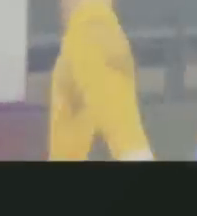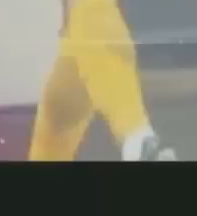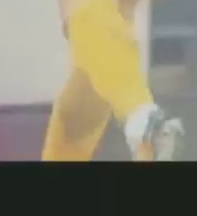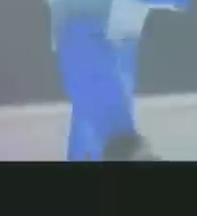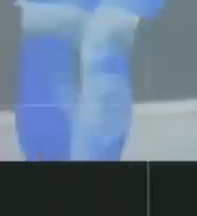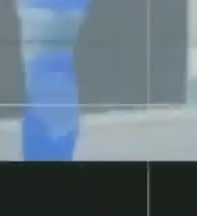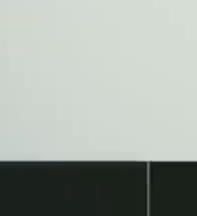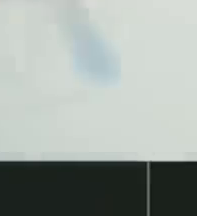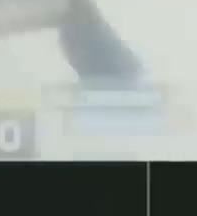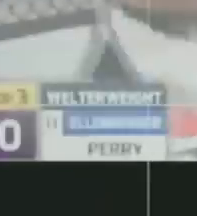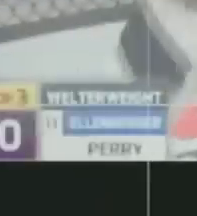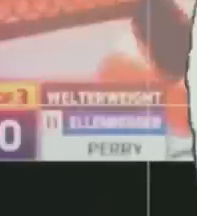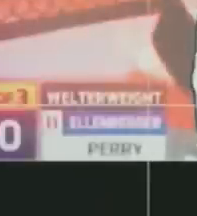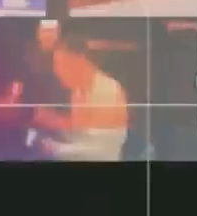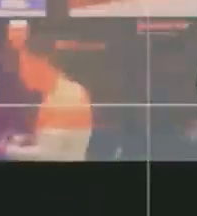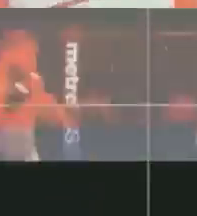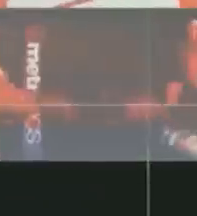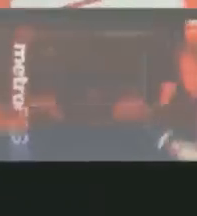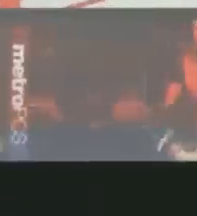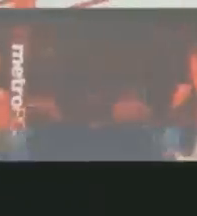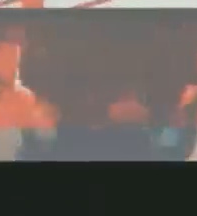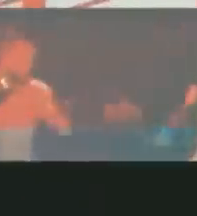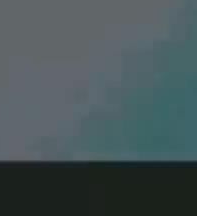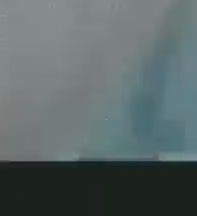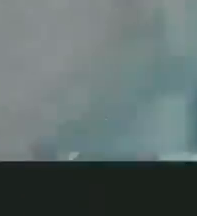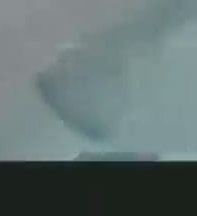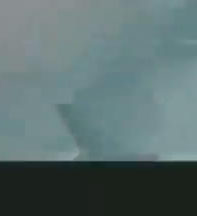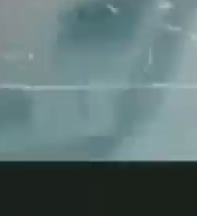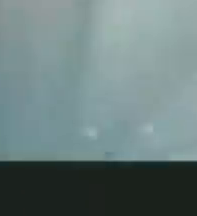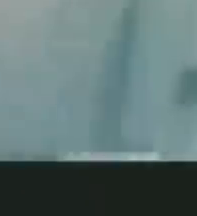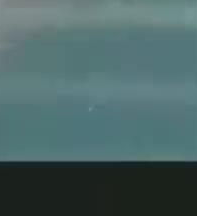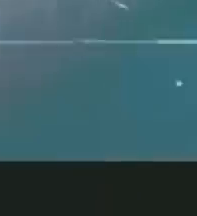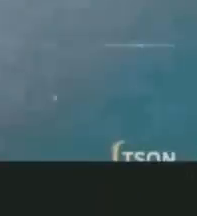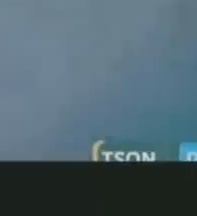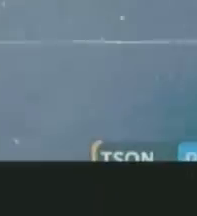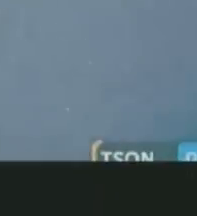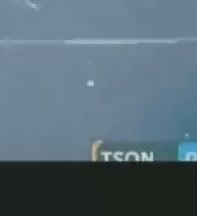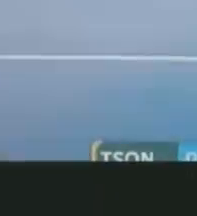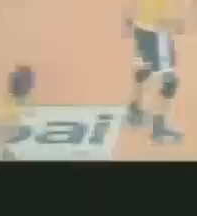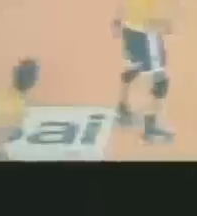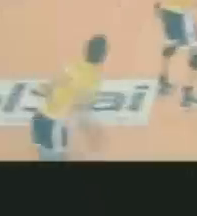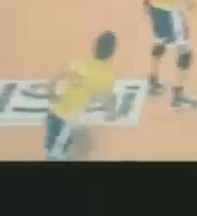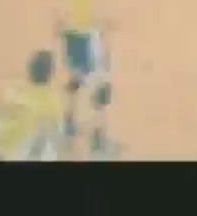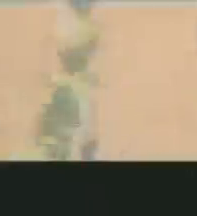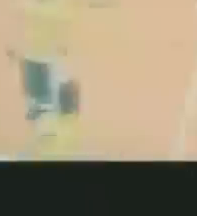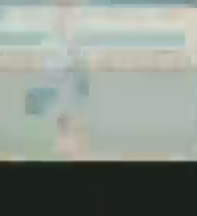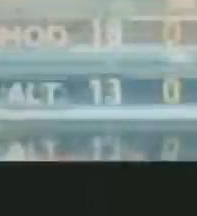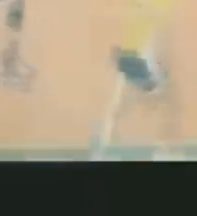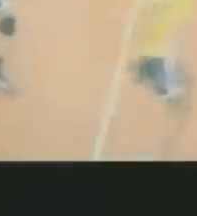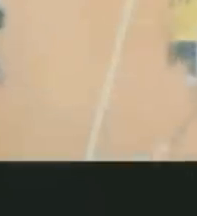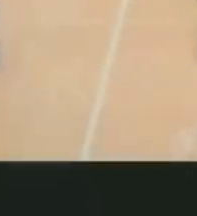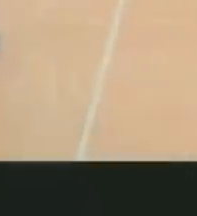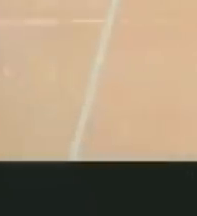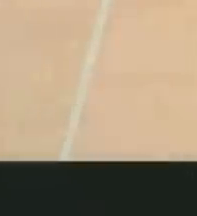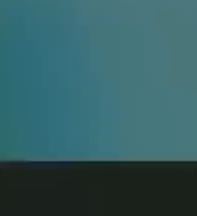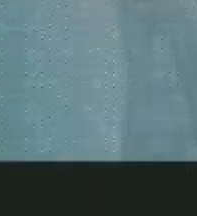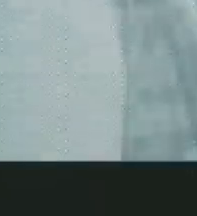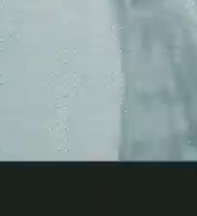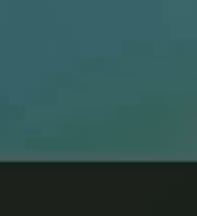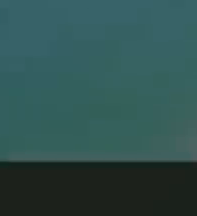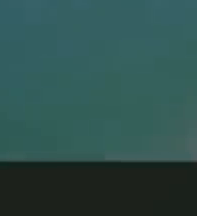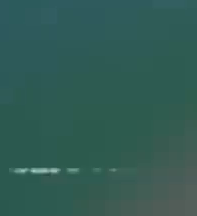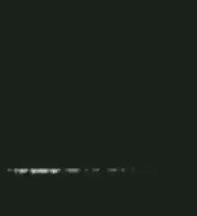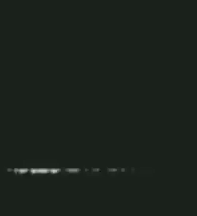e internacional. Estaremos hablando de los principales eventos y acontecimientos del mundo del deporte, solo aquí en Canal 6.